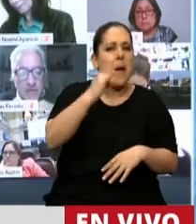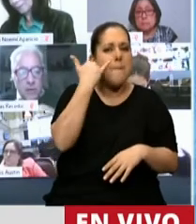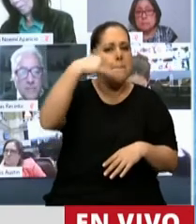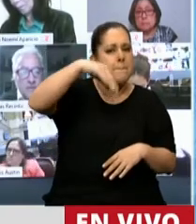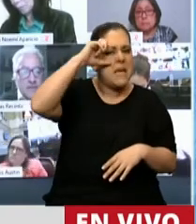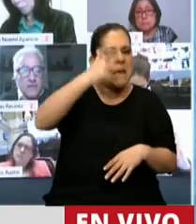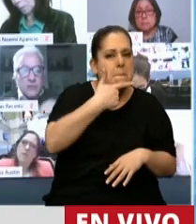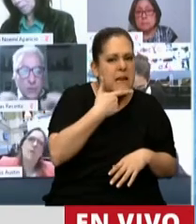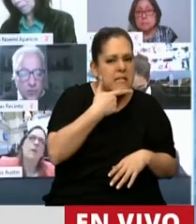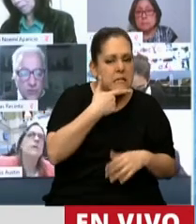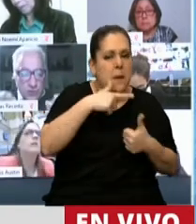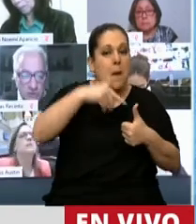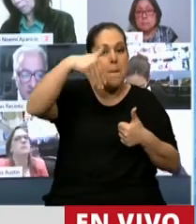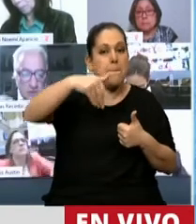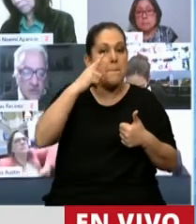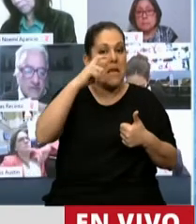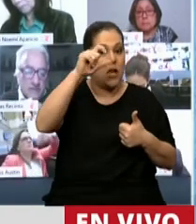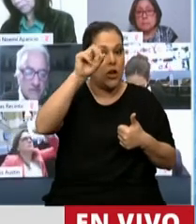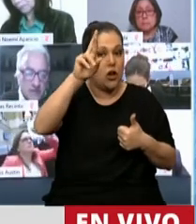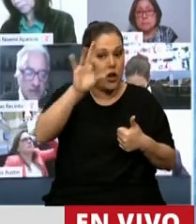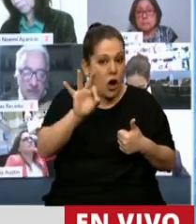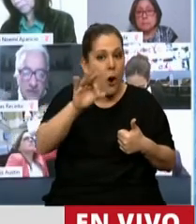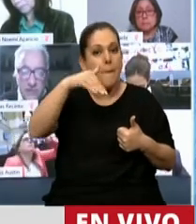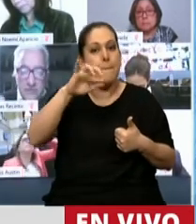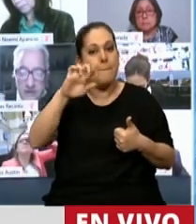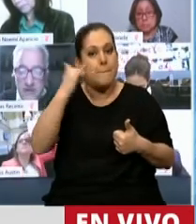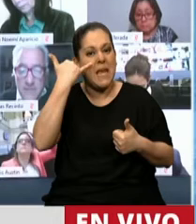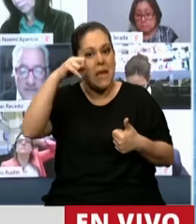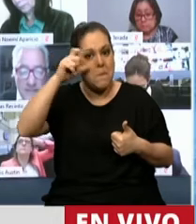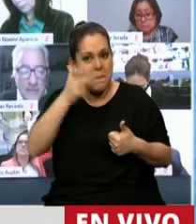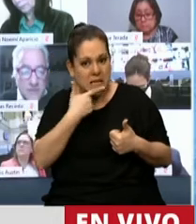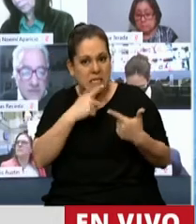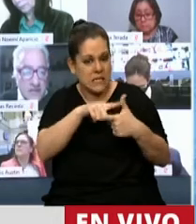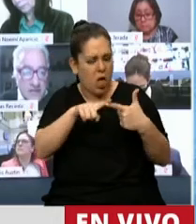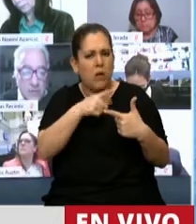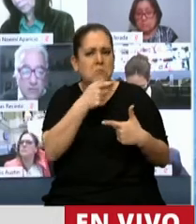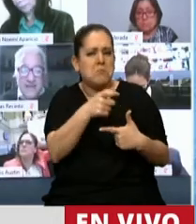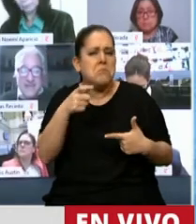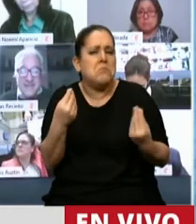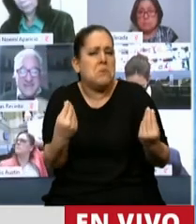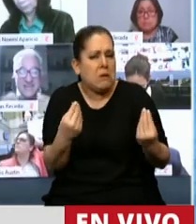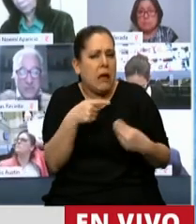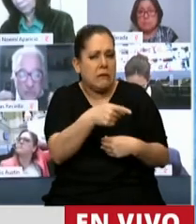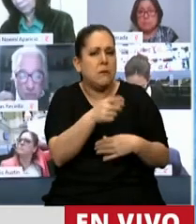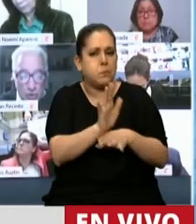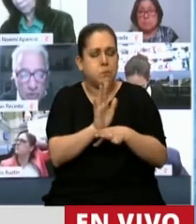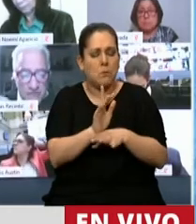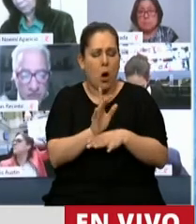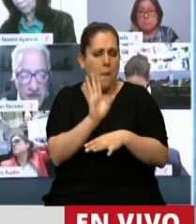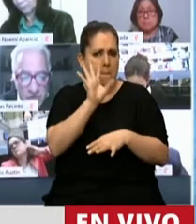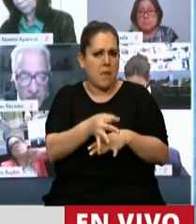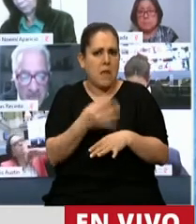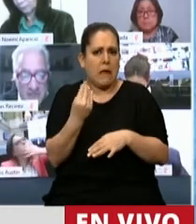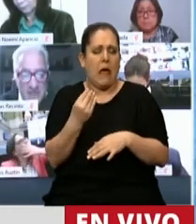todos los santos días. Entonces, realmente deberíamos estar, de acuerdo a que, dado que todos los esfuerzos que hace